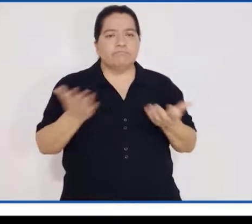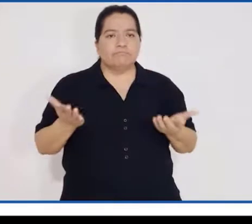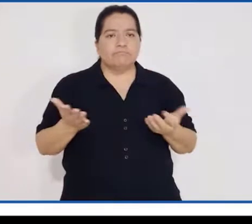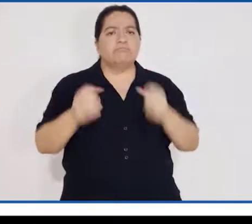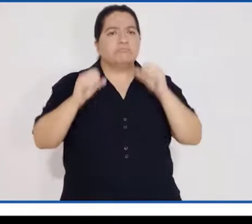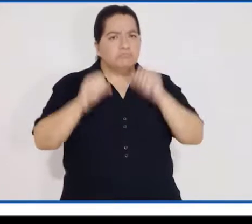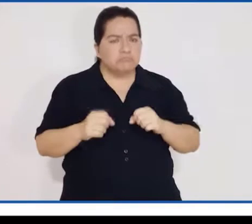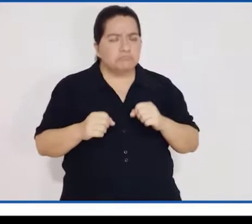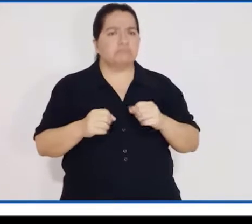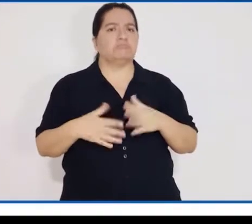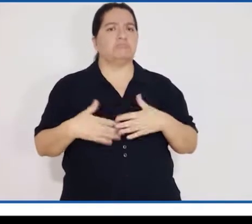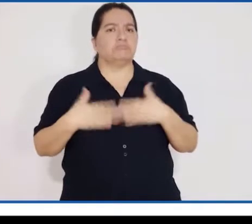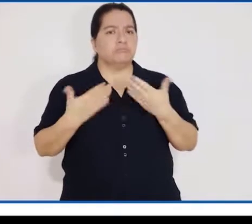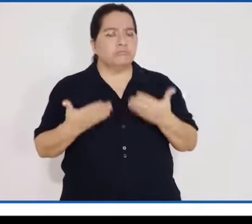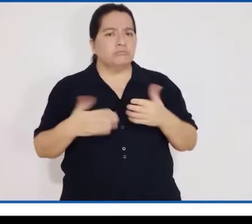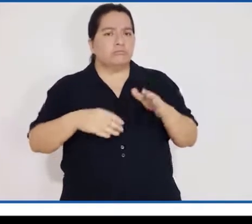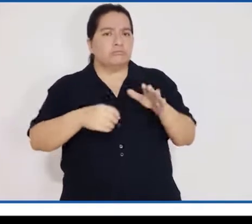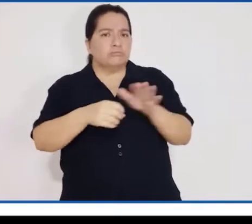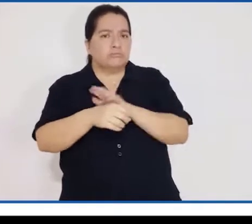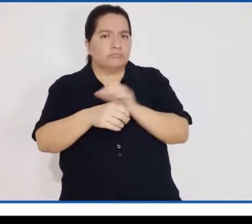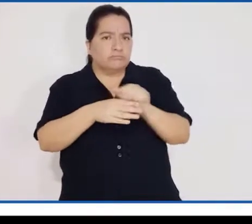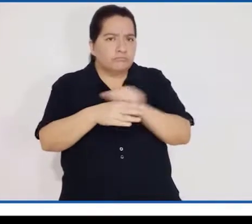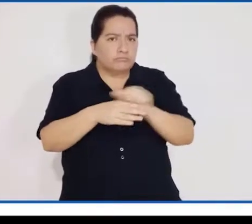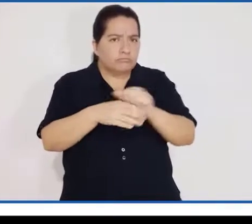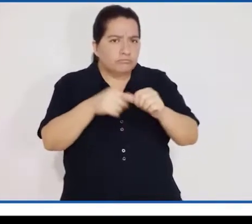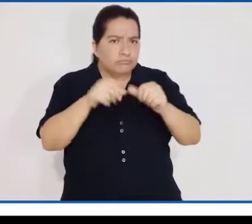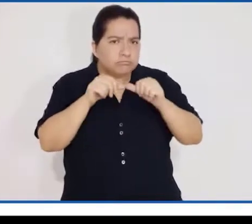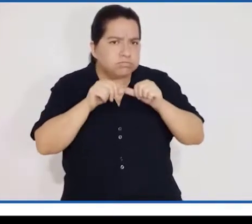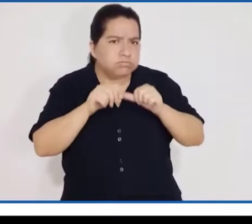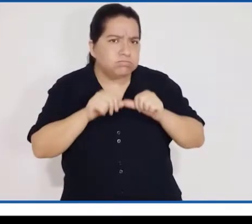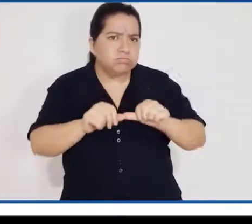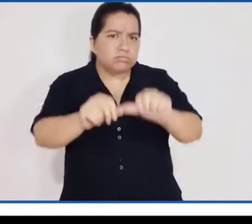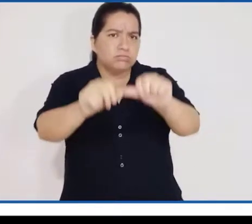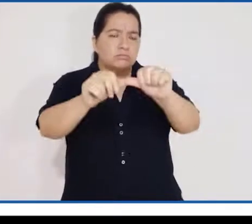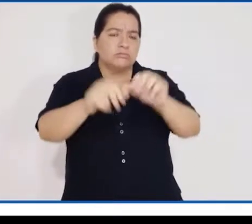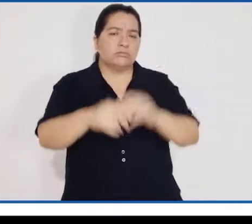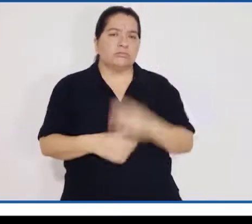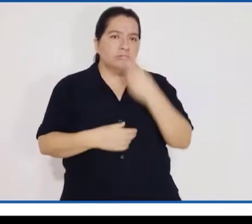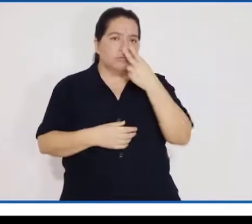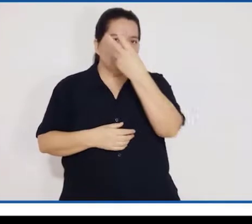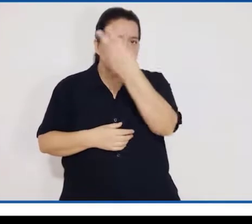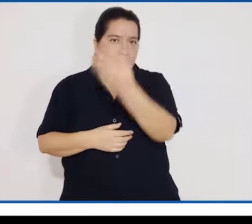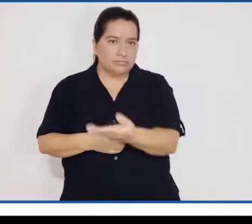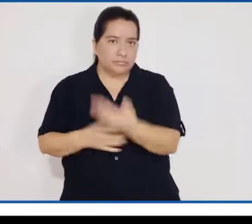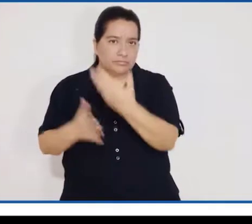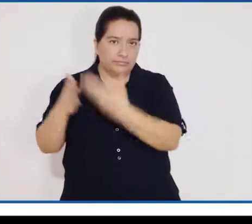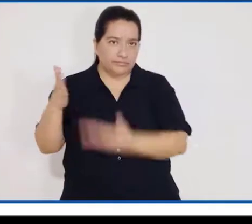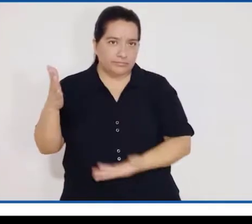plenamente mediante el ejercicio constante, como las siguientes.